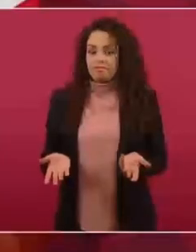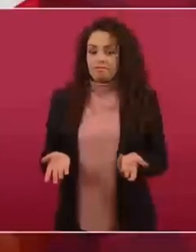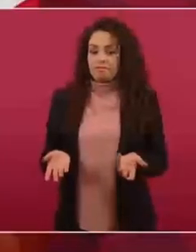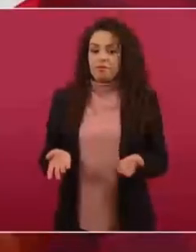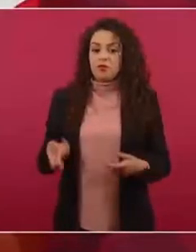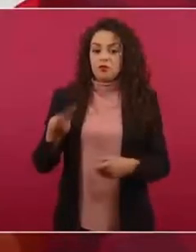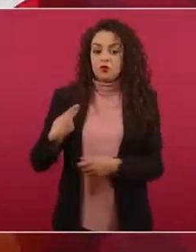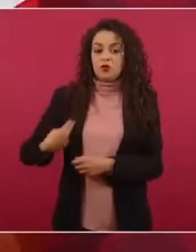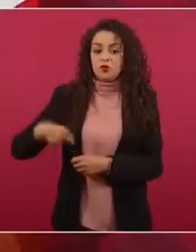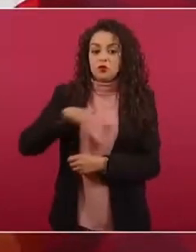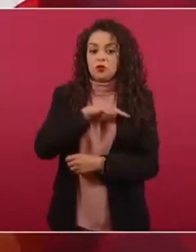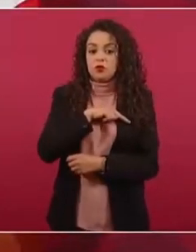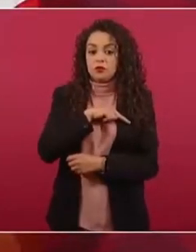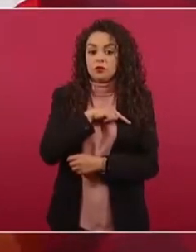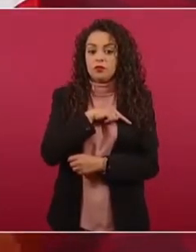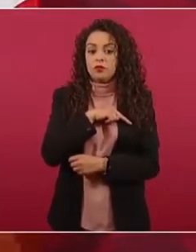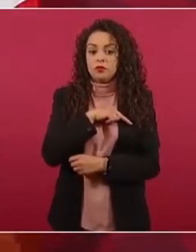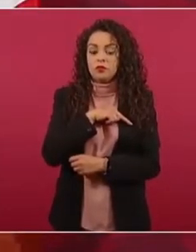sembrando